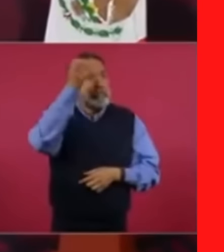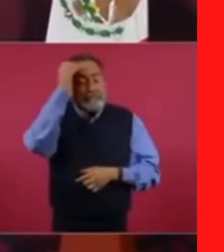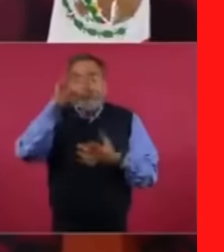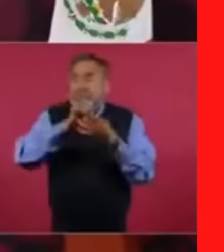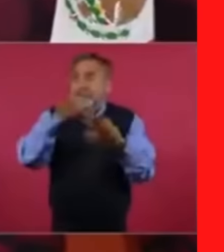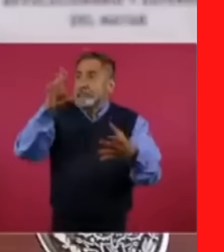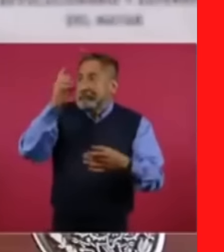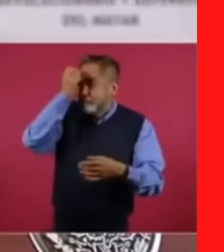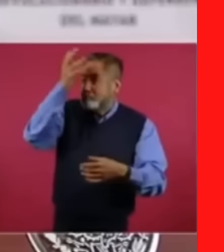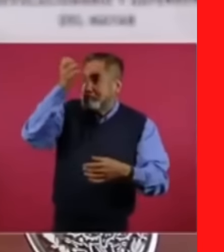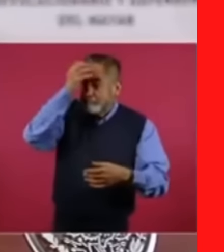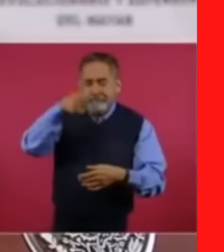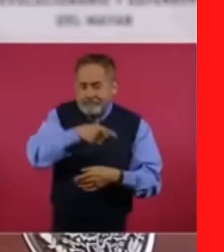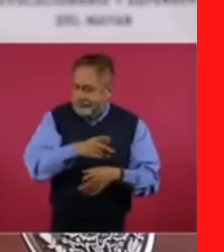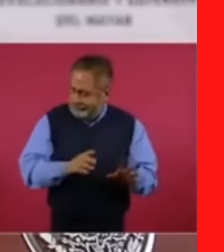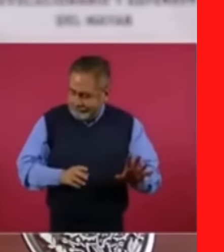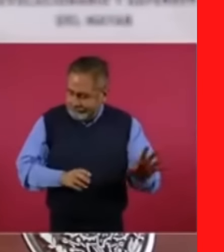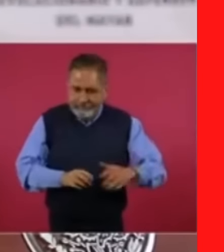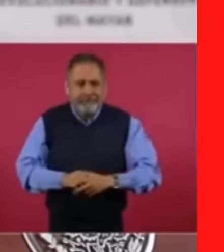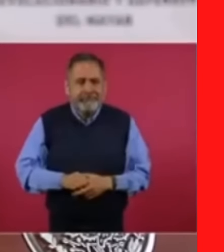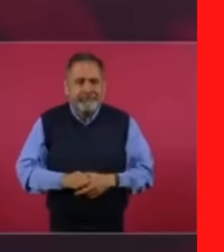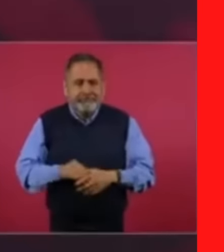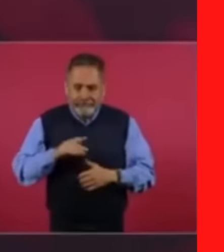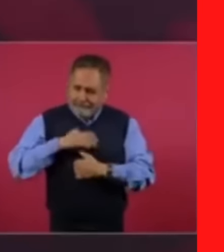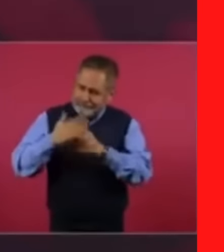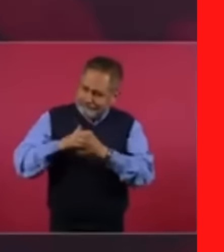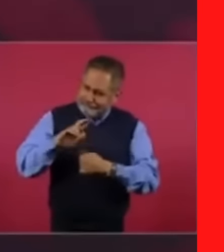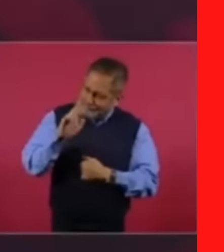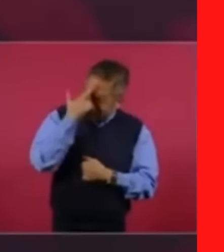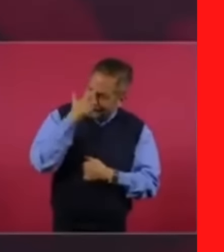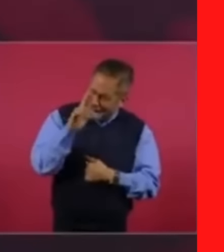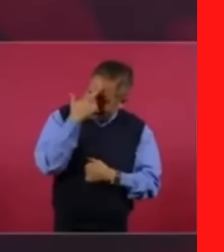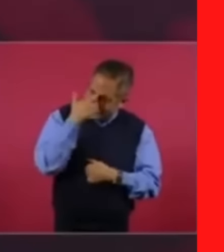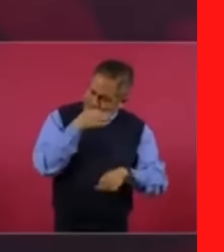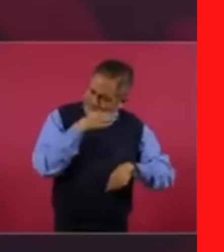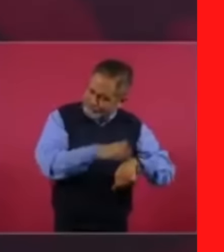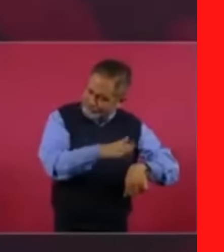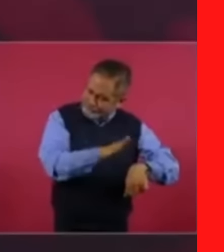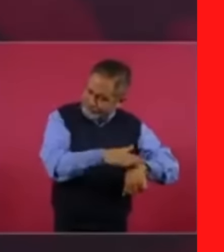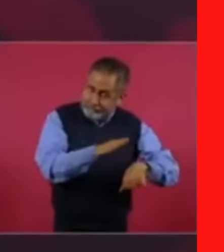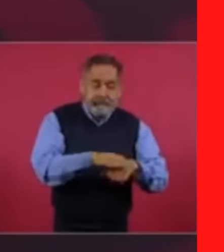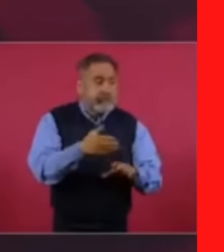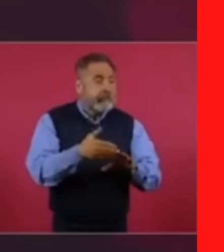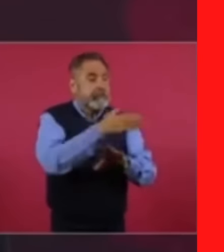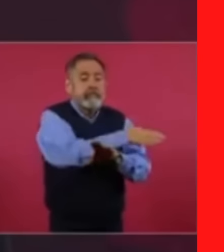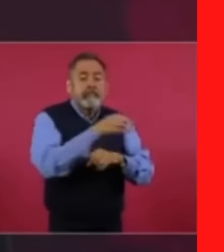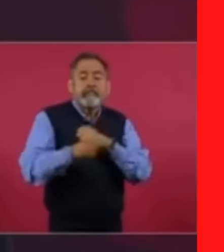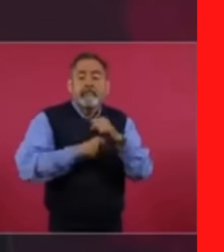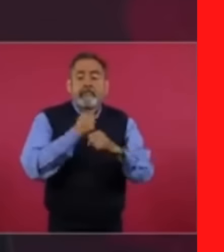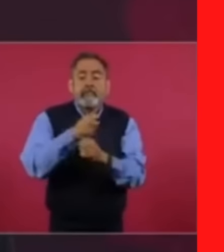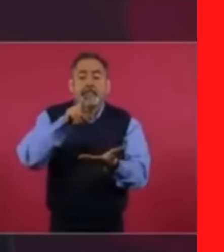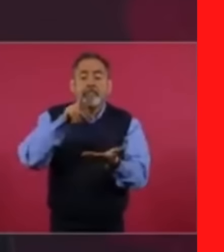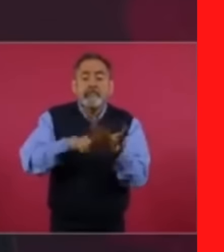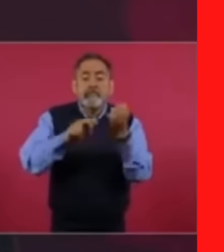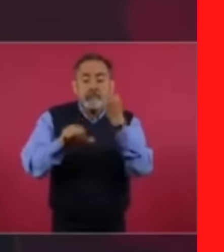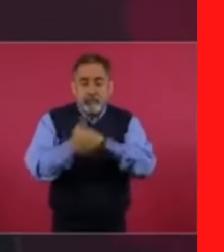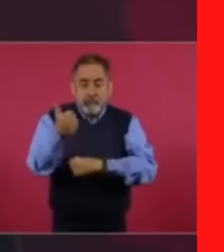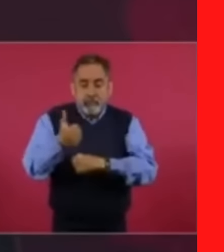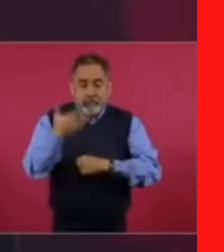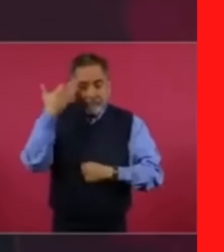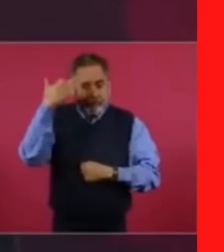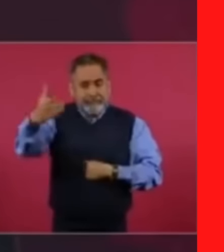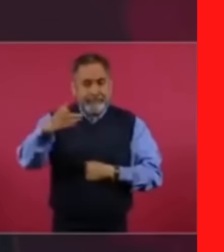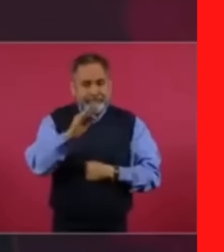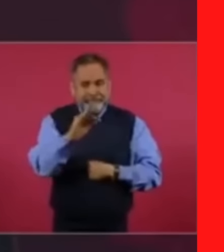voy a estar recordando y recordando y recordando, que en 2011, cuando estaba la